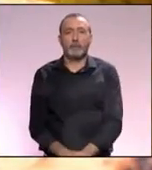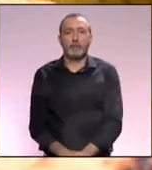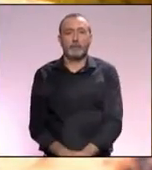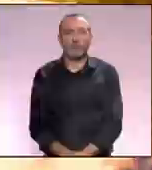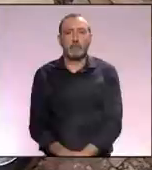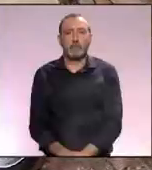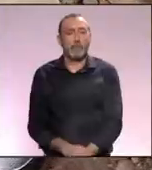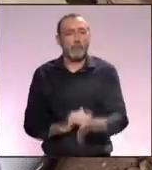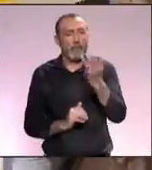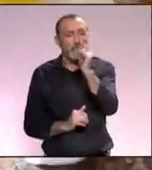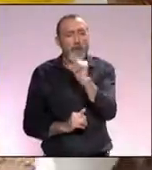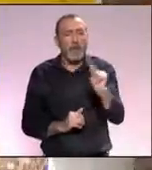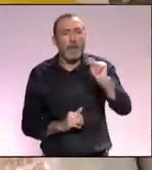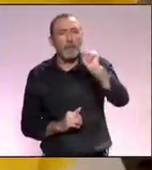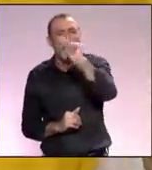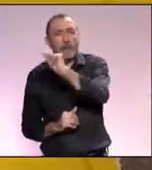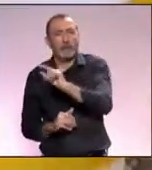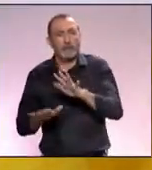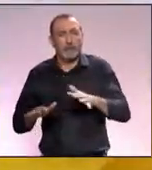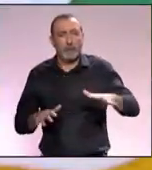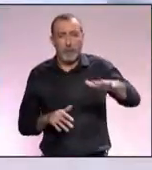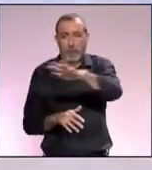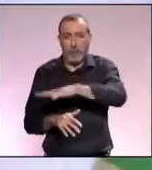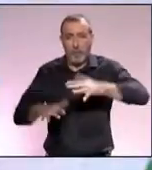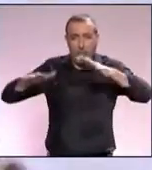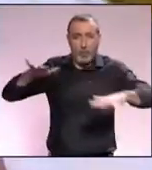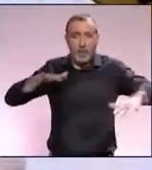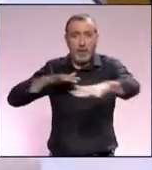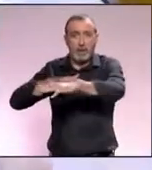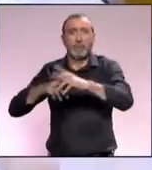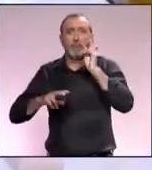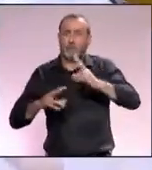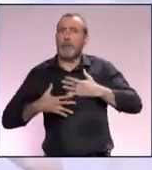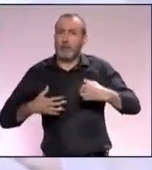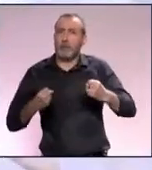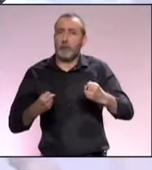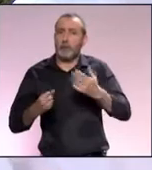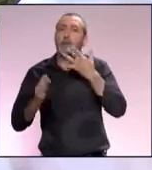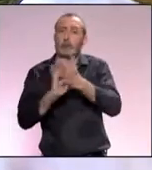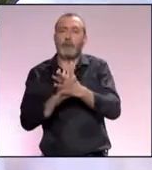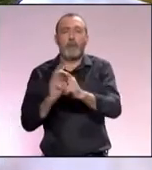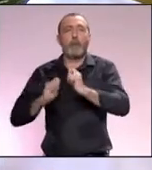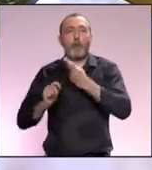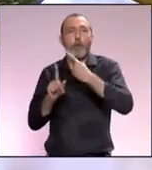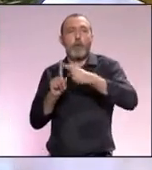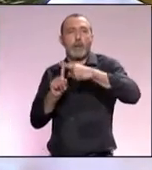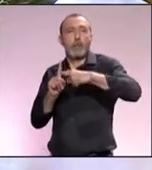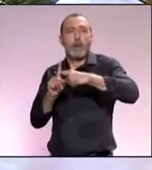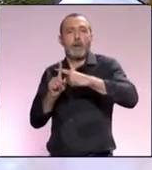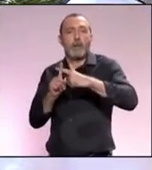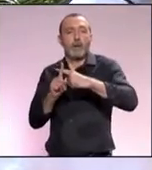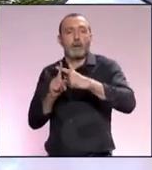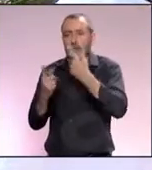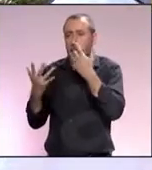Que haya abejas en el entorno y que estén sanas y saludables es un bioindicador y da